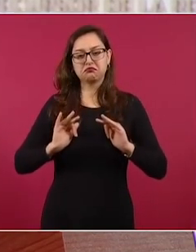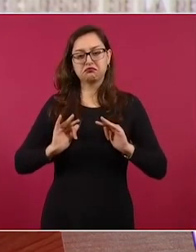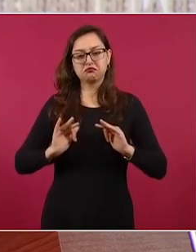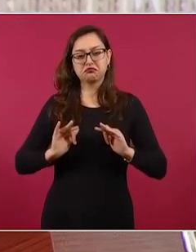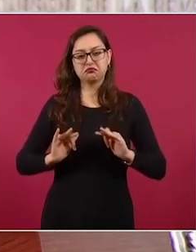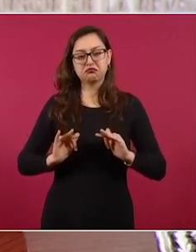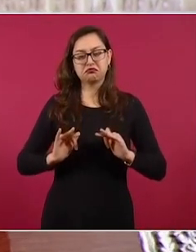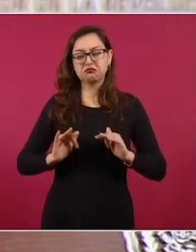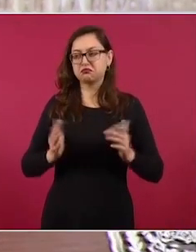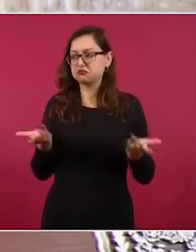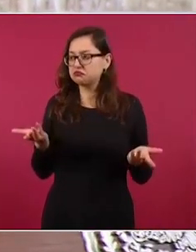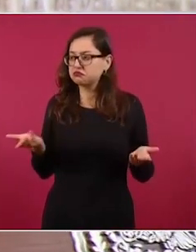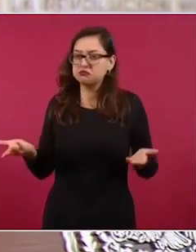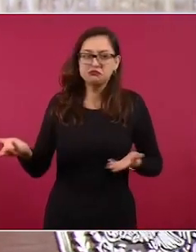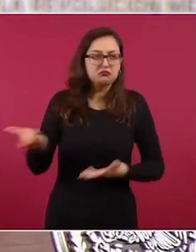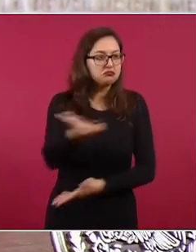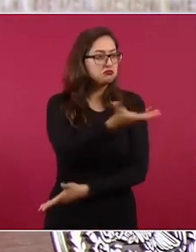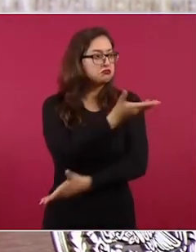si está uno bien con el prójimo